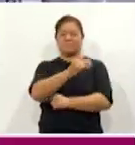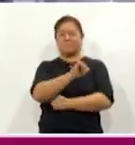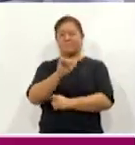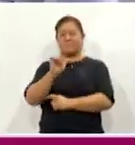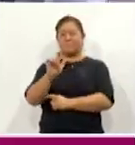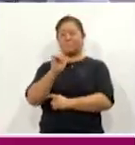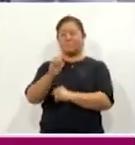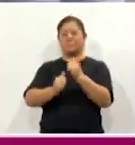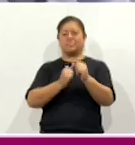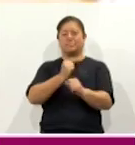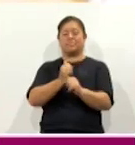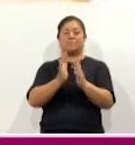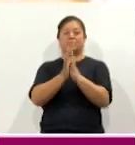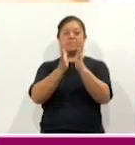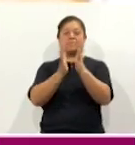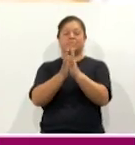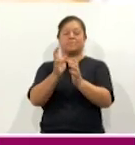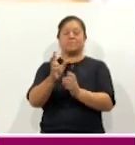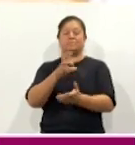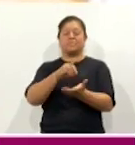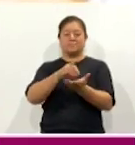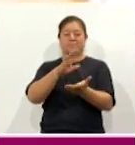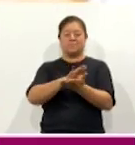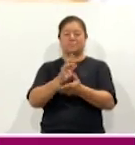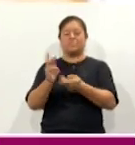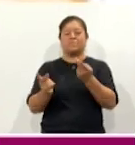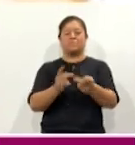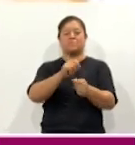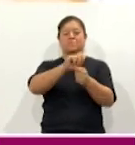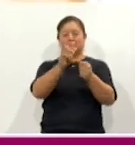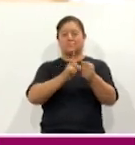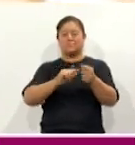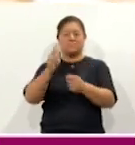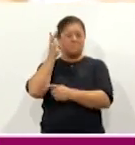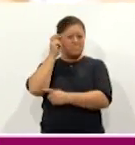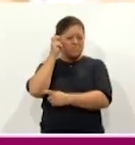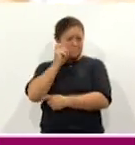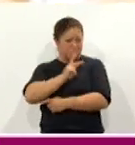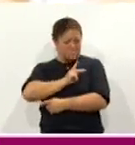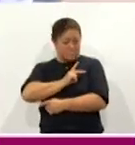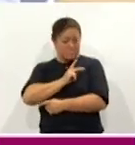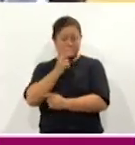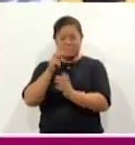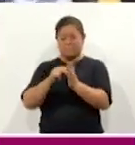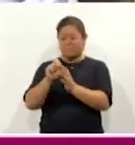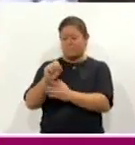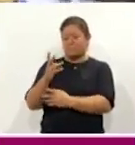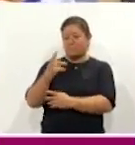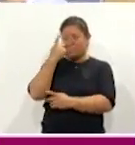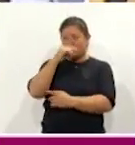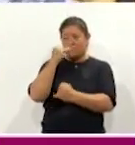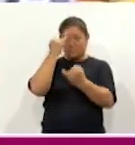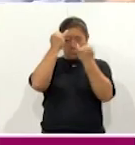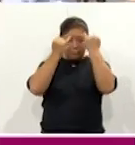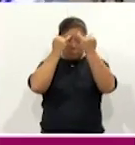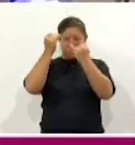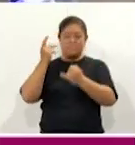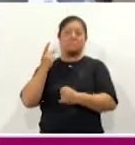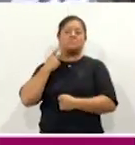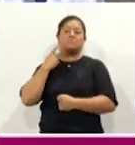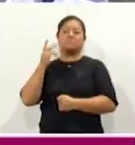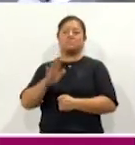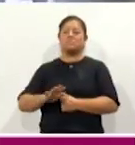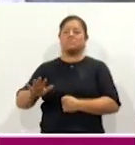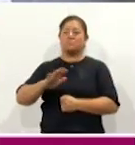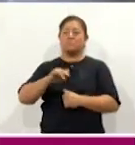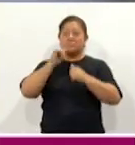años a participar en la consulta nacional Me Escuchas 2024 con la finalidad de diseñar políticas públicas que